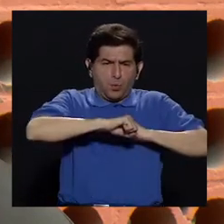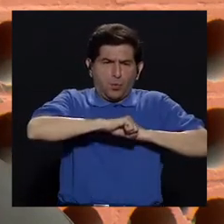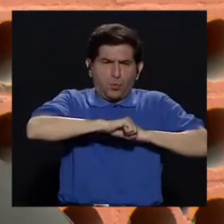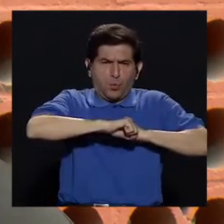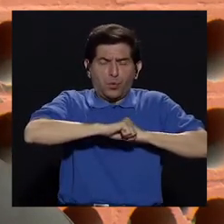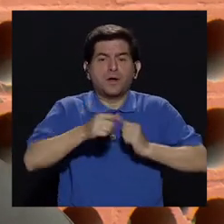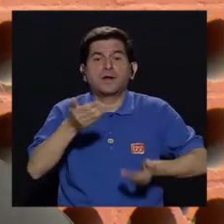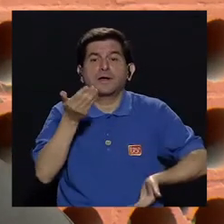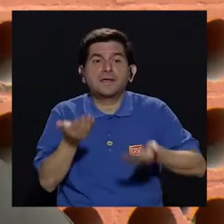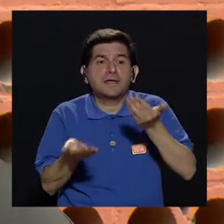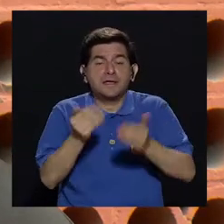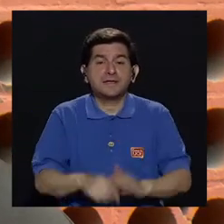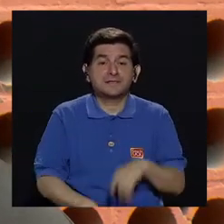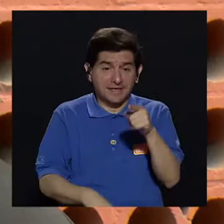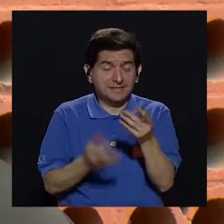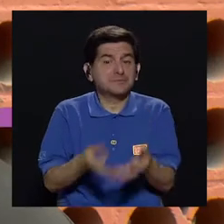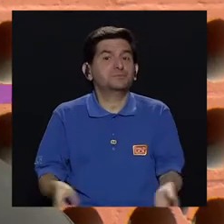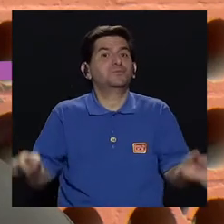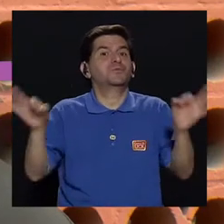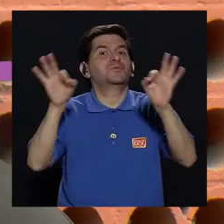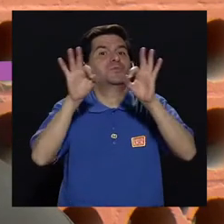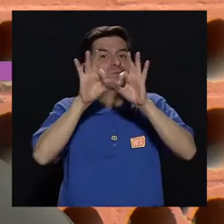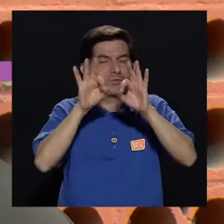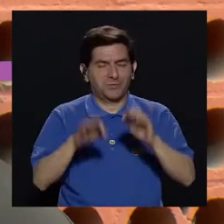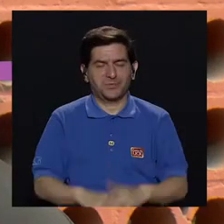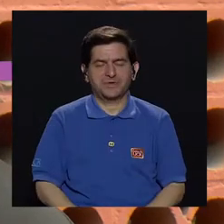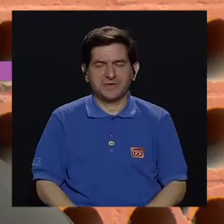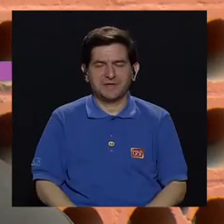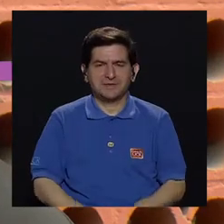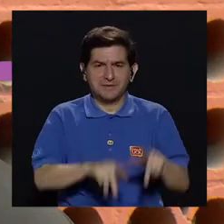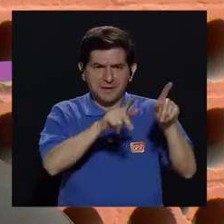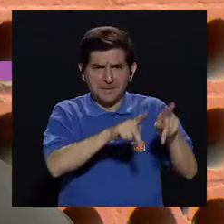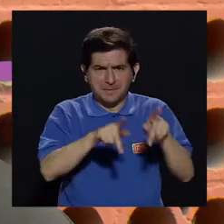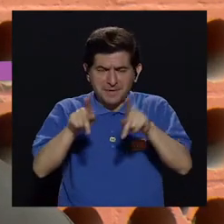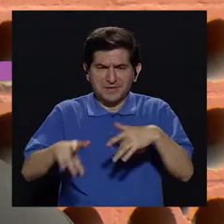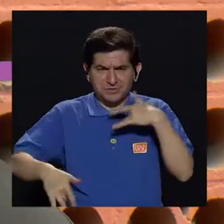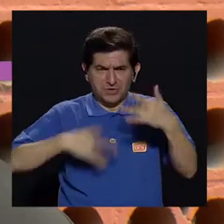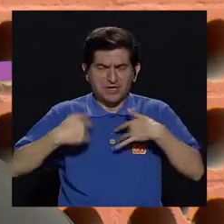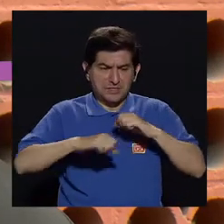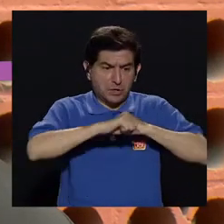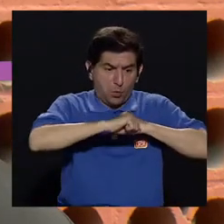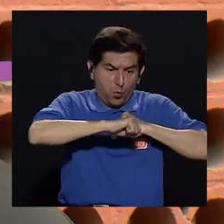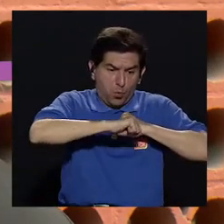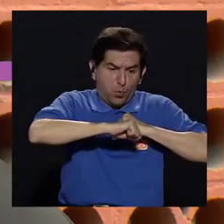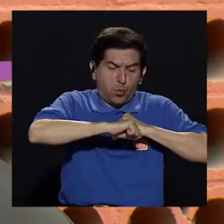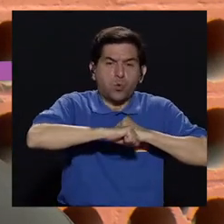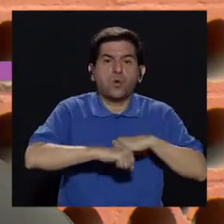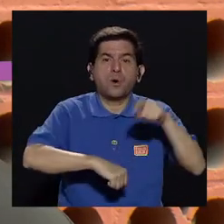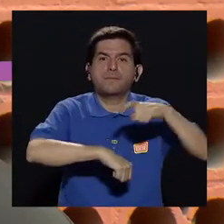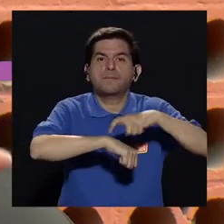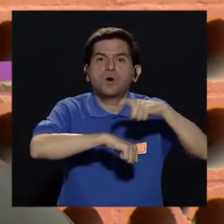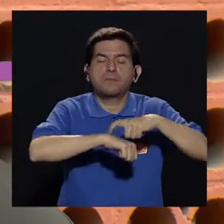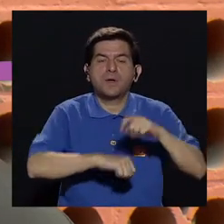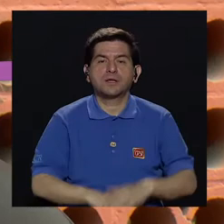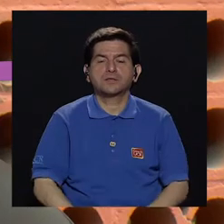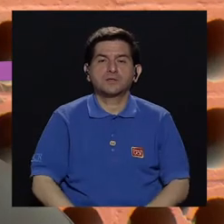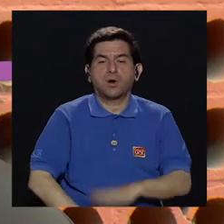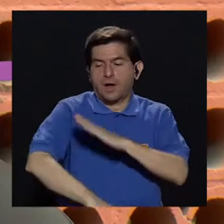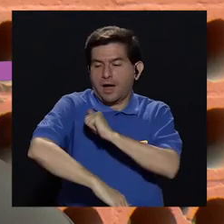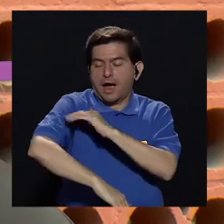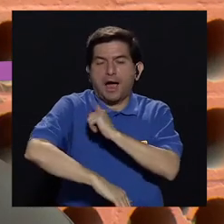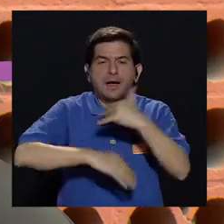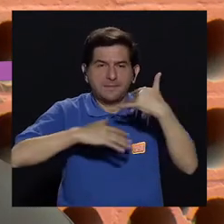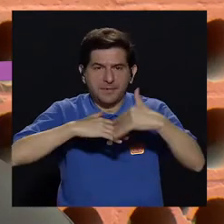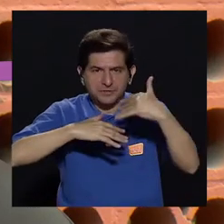palpitaciones y quizás ese es el más importante, porque cuando las personas sienten esas palpitaciones es porque está